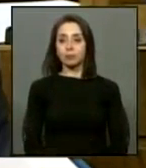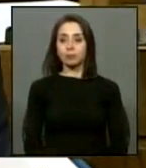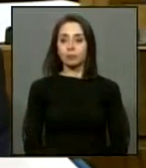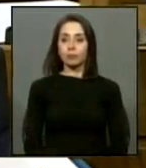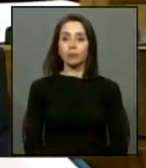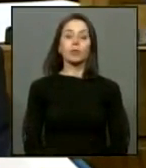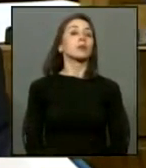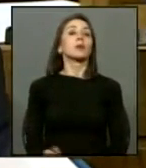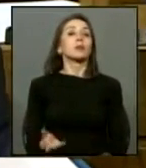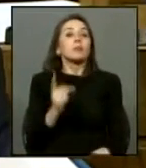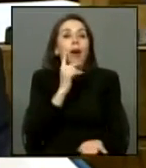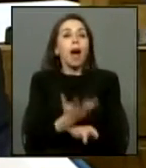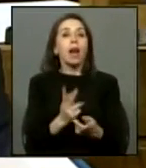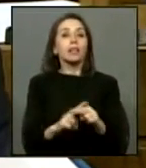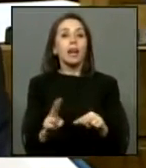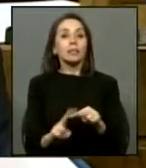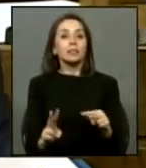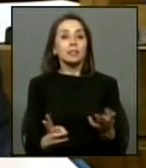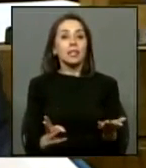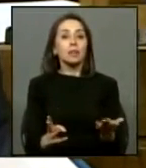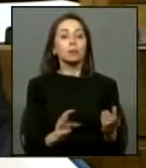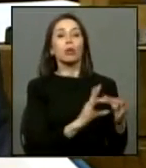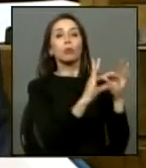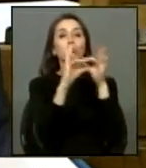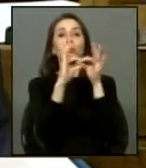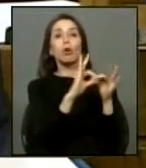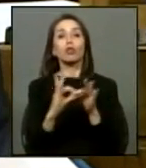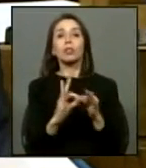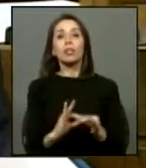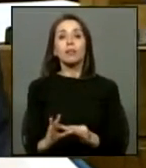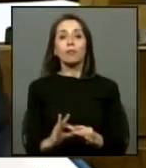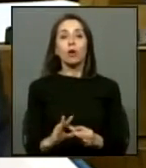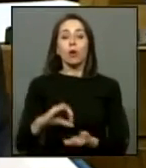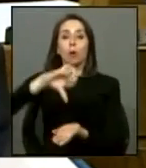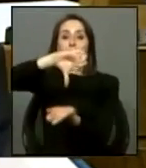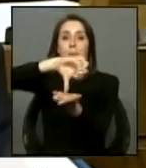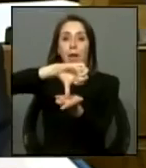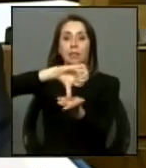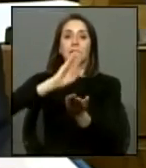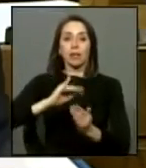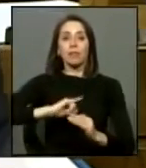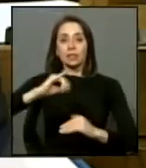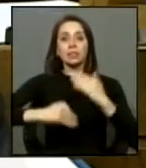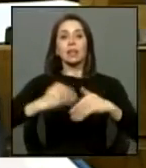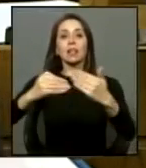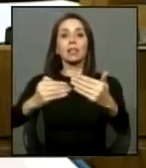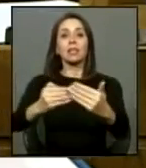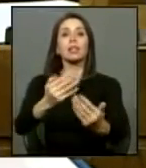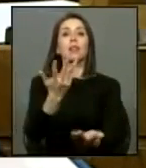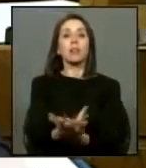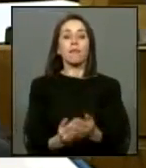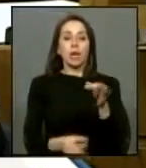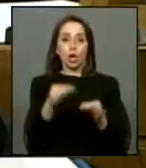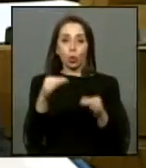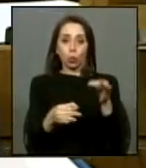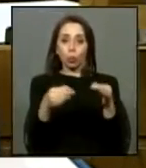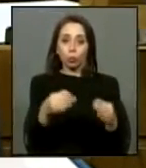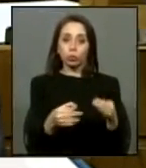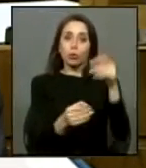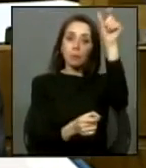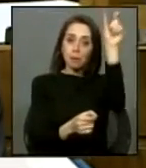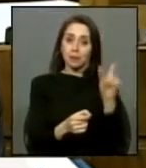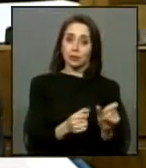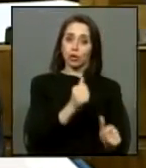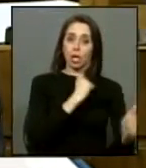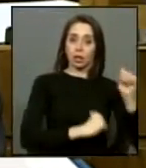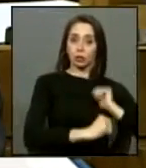pero hay que hacerlo hay que hacerlo por varios motivos porque un país tiene que seguir y tiene que haber justicia no solamente para los que sufrieron